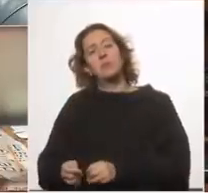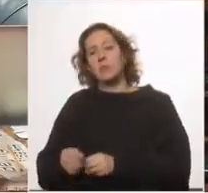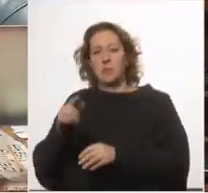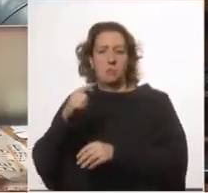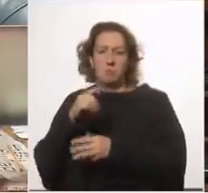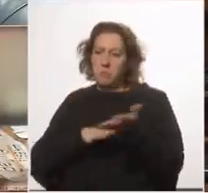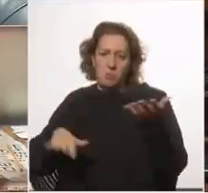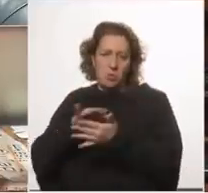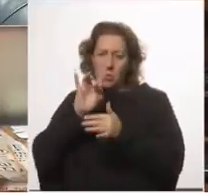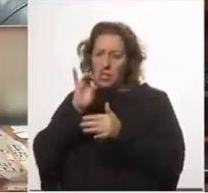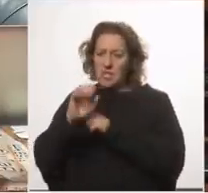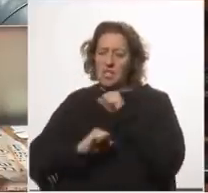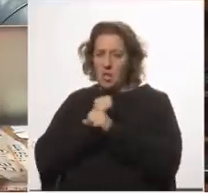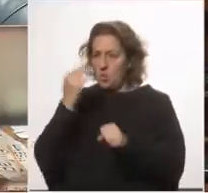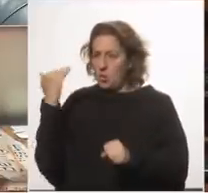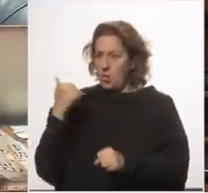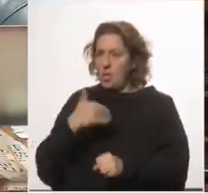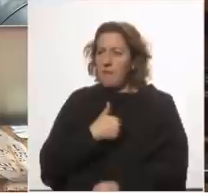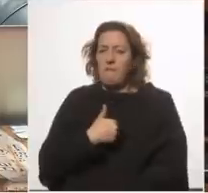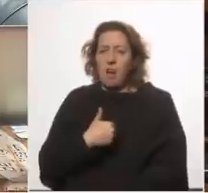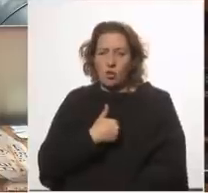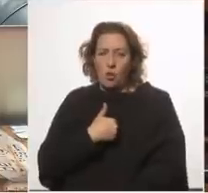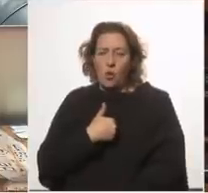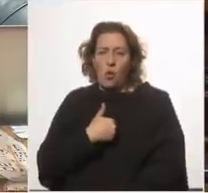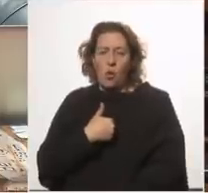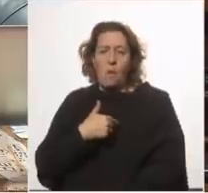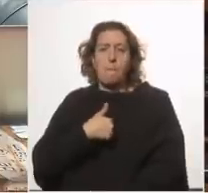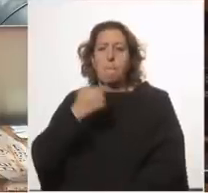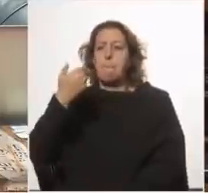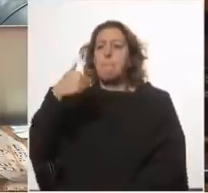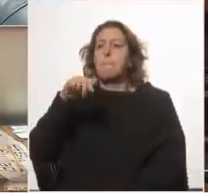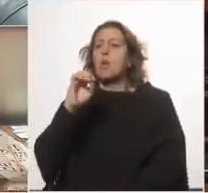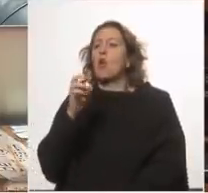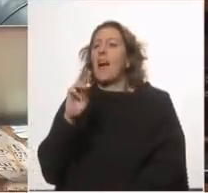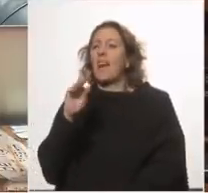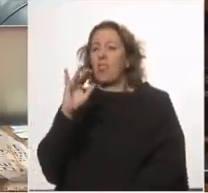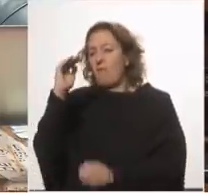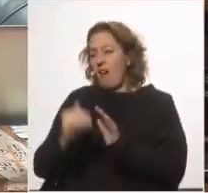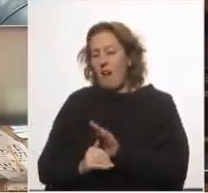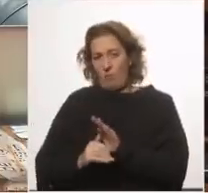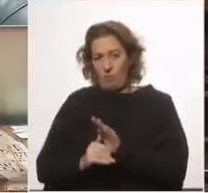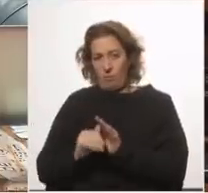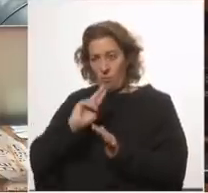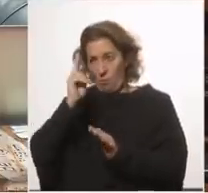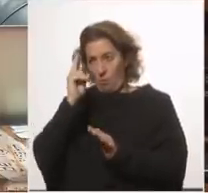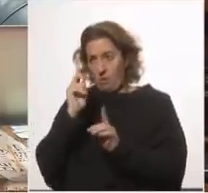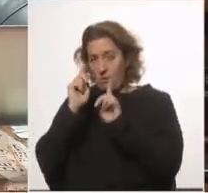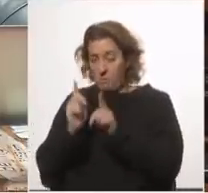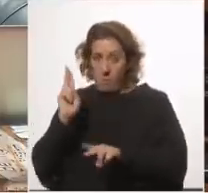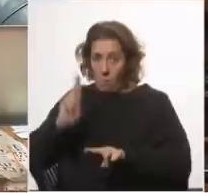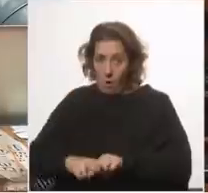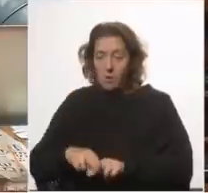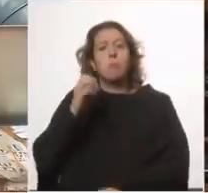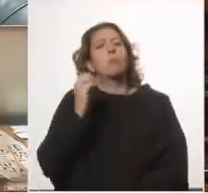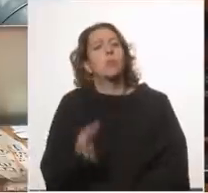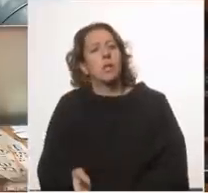en los 15 años pasados los infartos de miocardio bajaron 35% en el Uruguay y por ende las muertes cardiovasculares y saben por qué